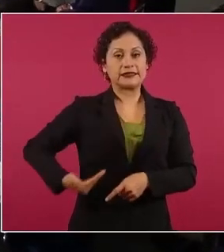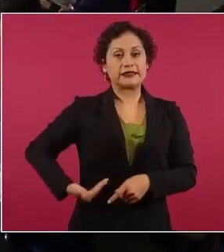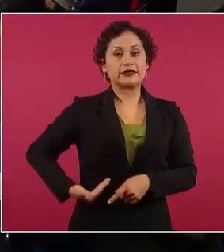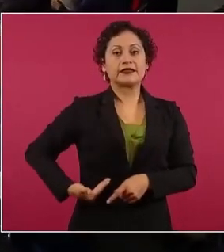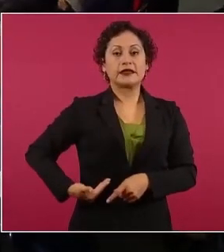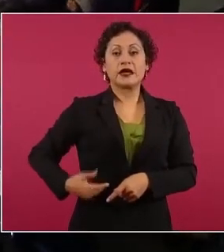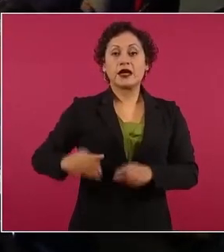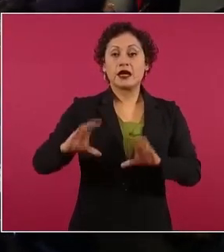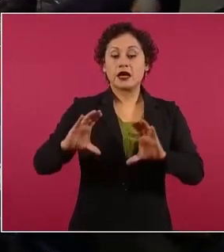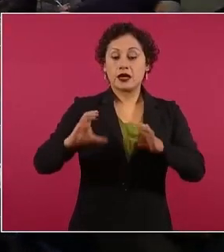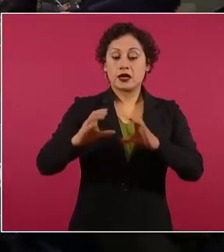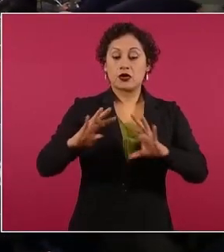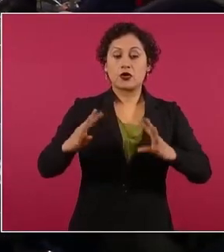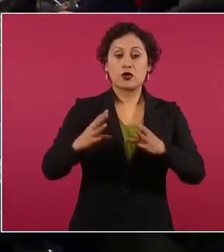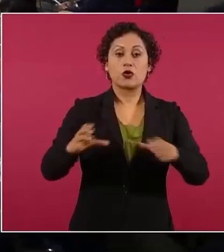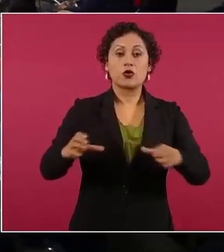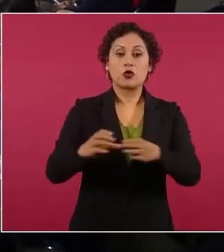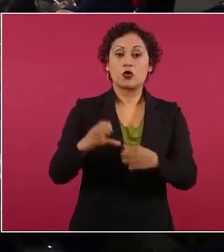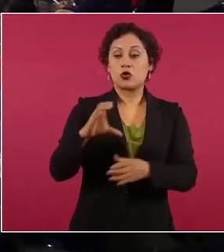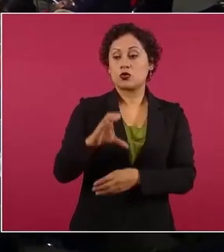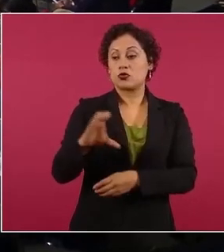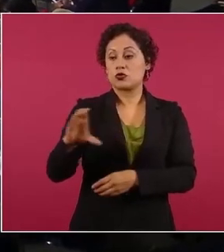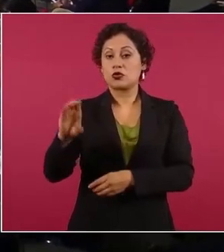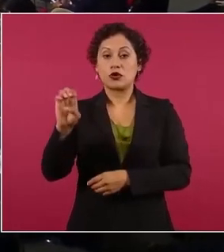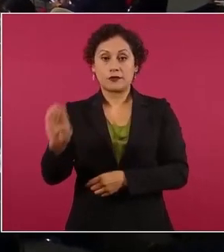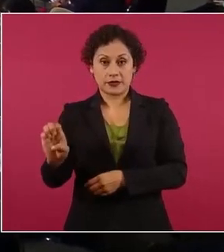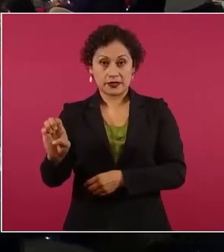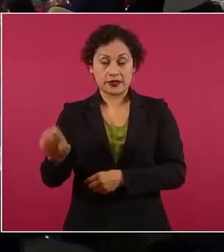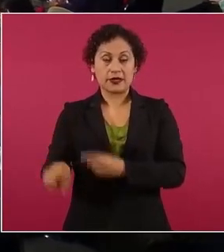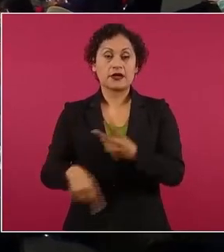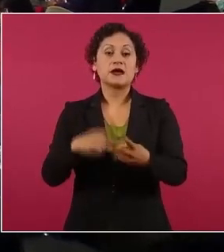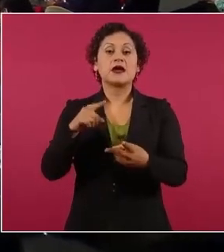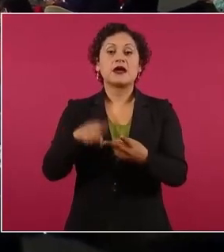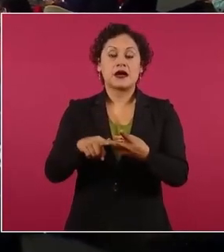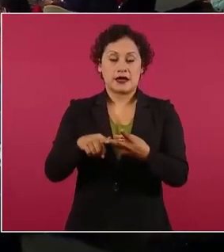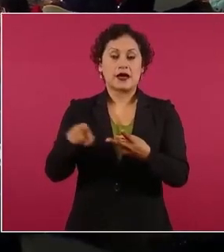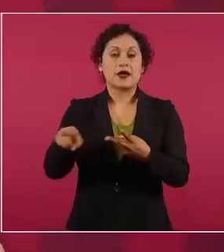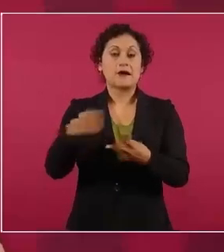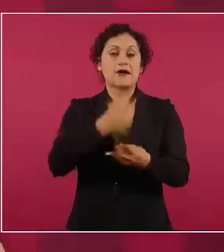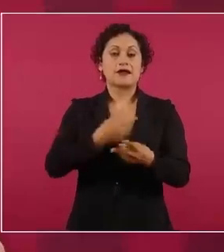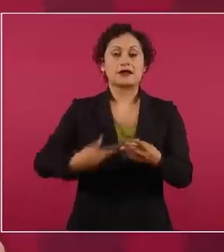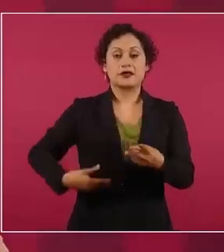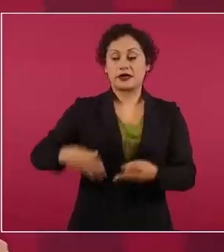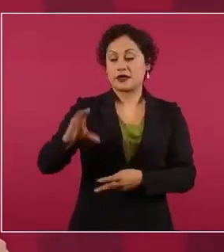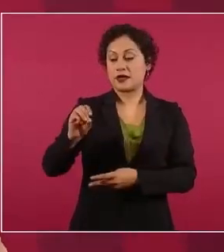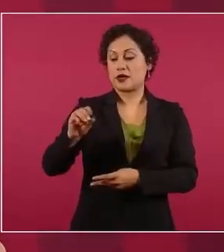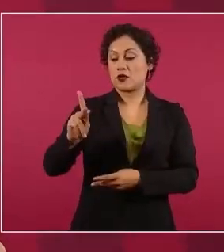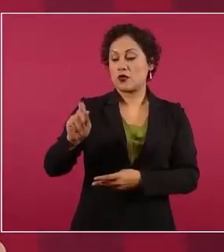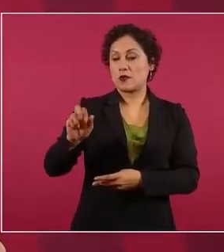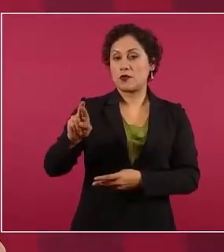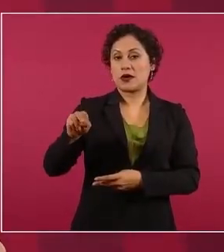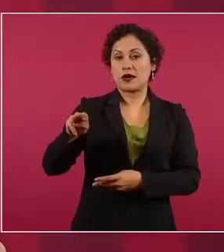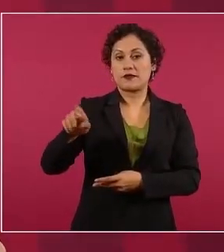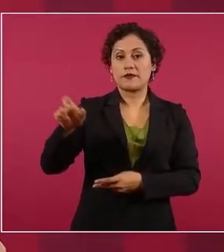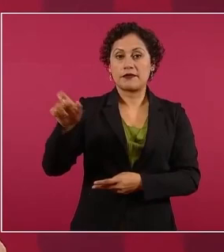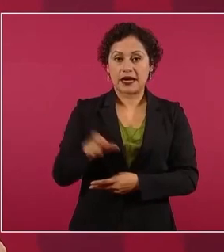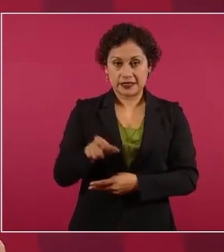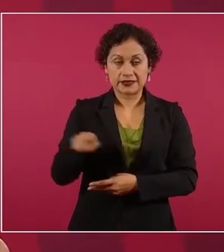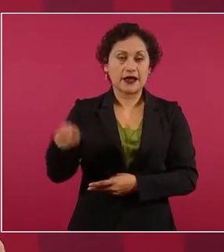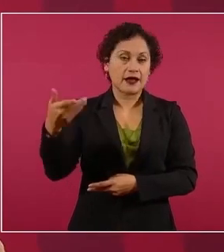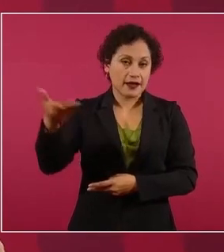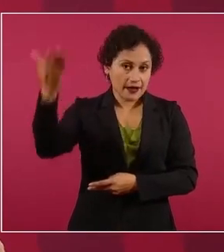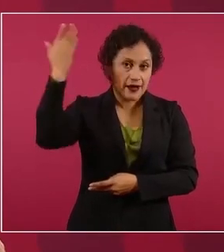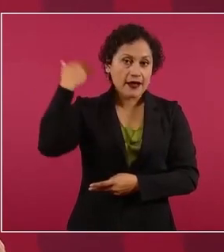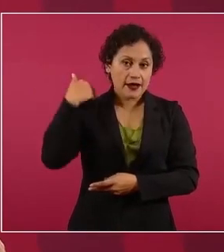más el presidente de Coparmex de aquel entonces de